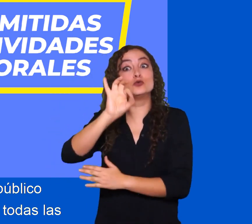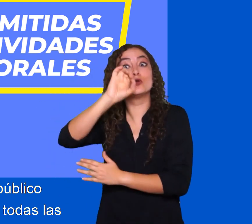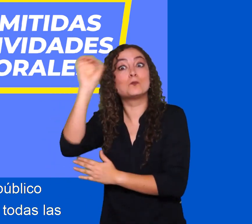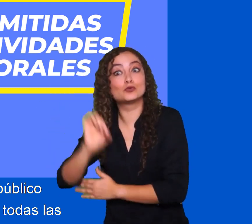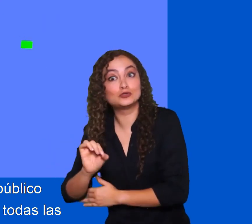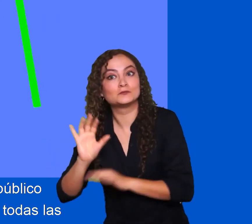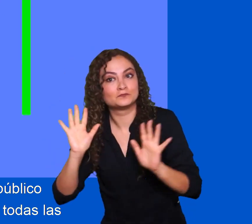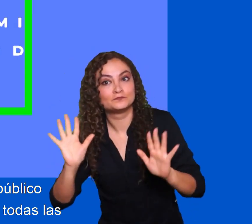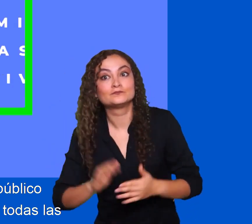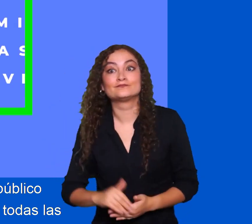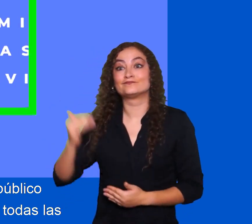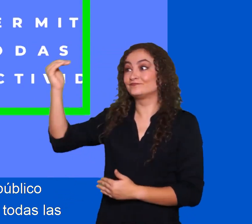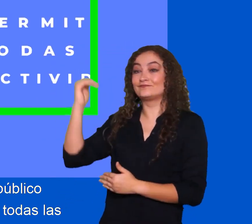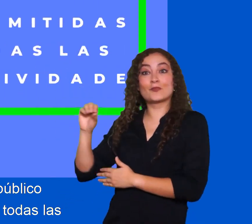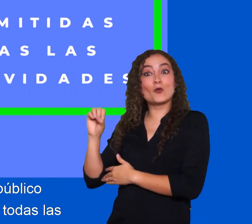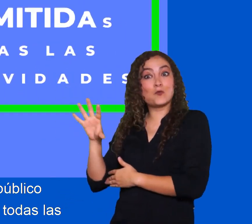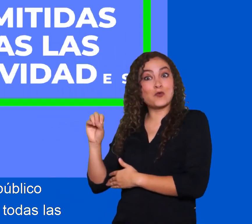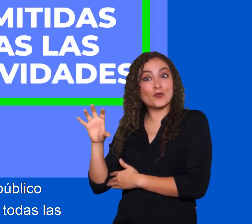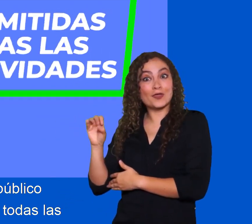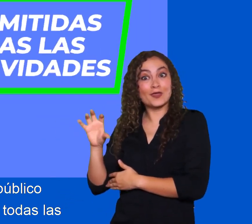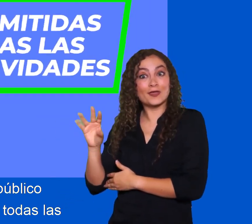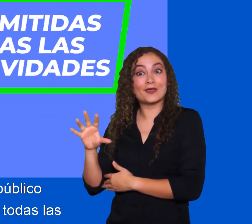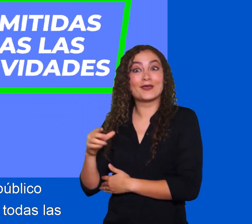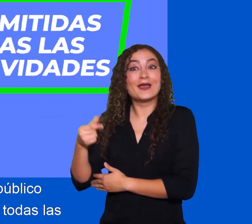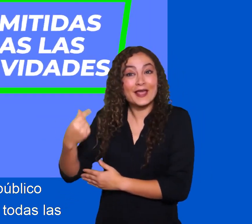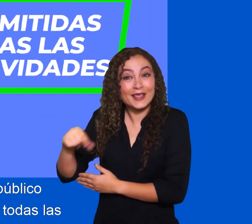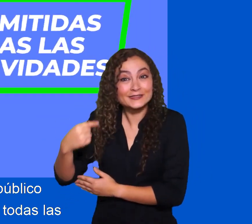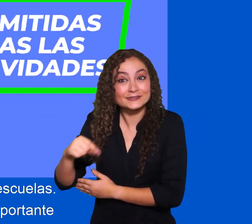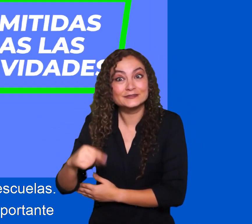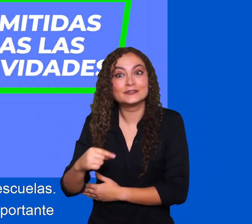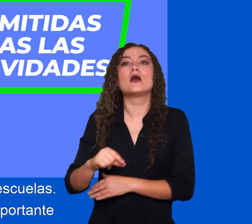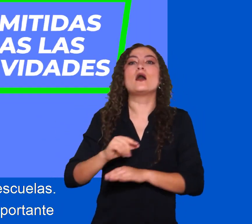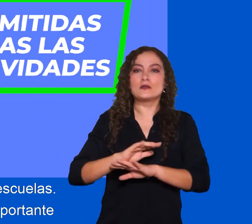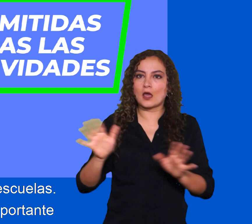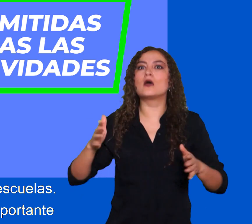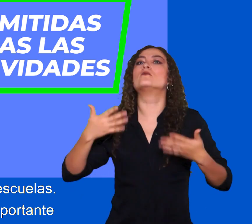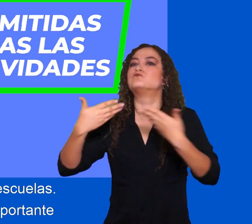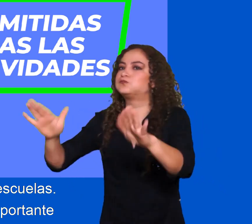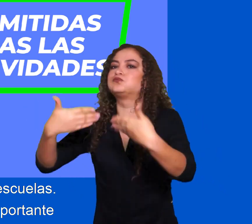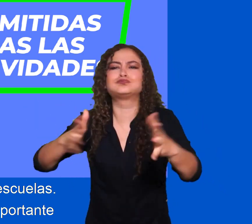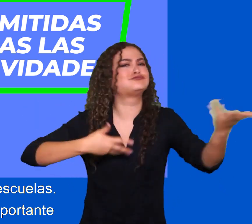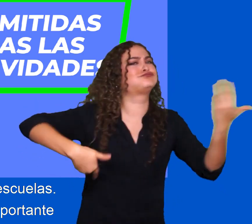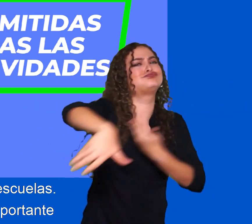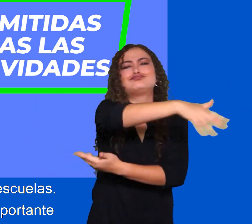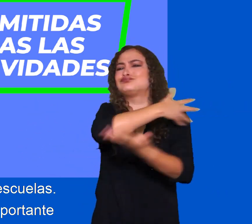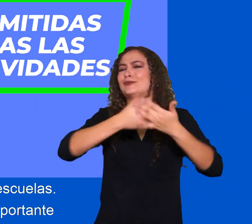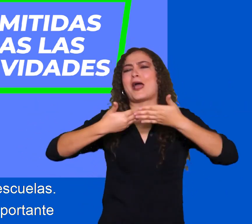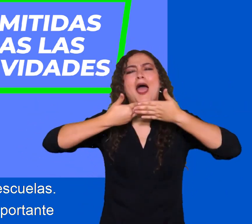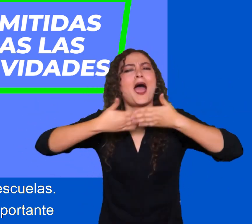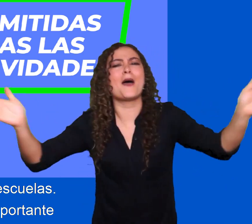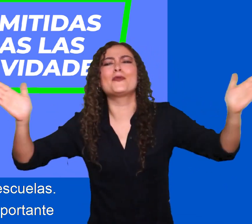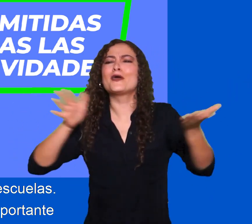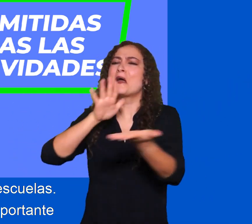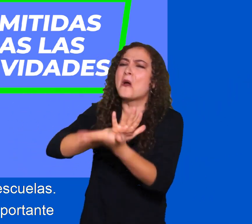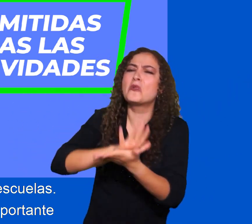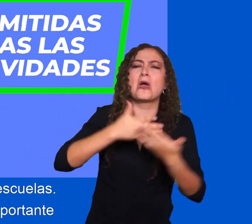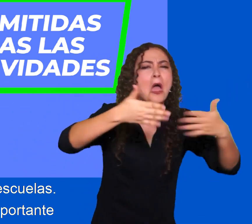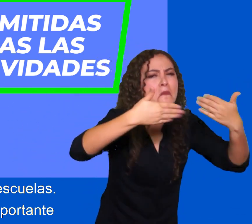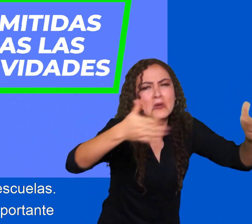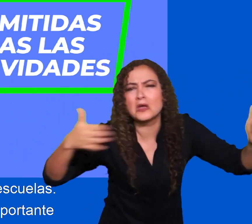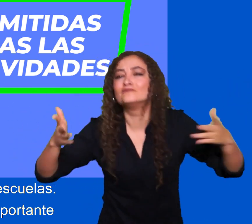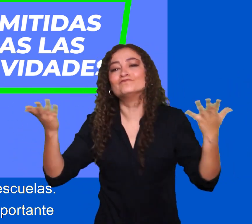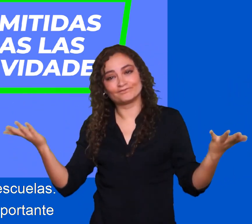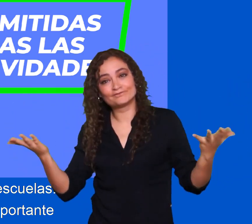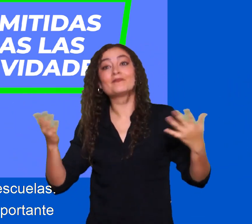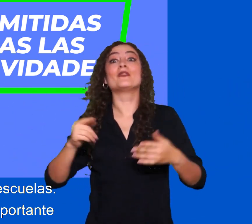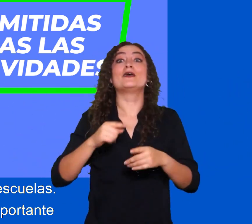público reducido. Color verde. Están permitidas todas las actividades, incluyendo la apertura de escuelas. Aunque estemos en